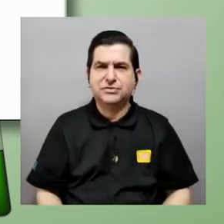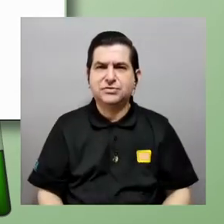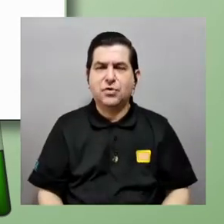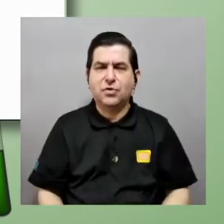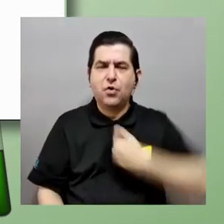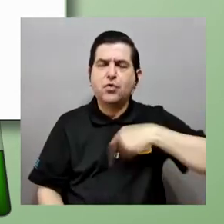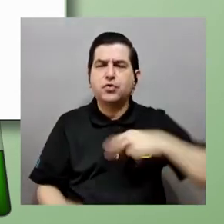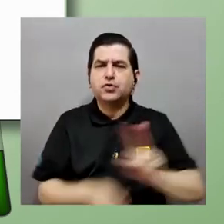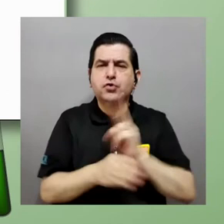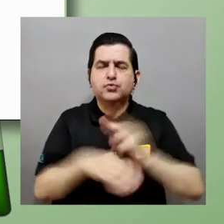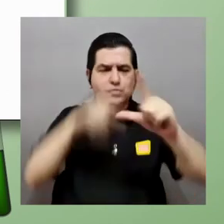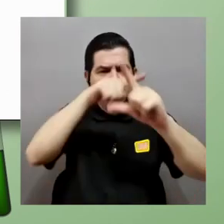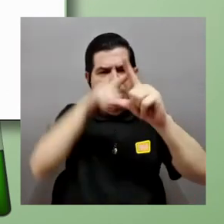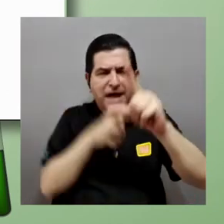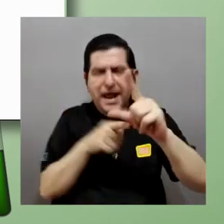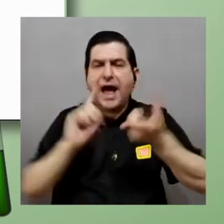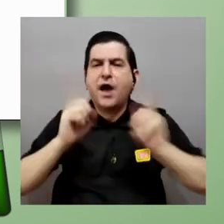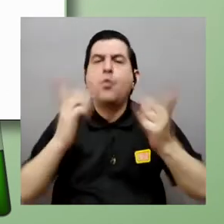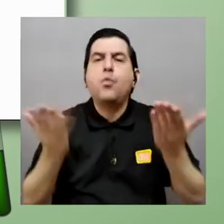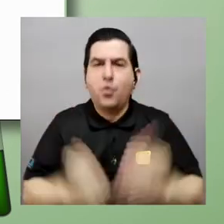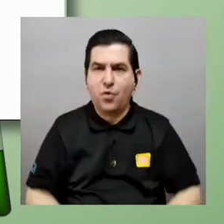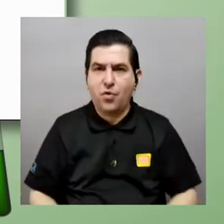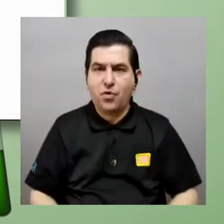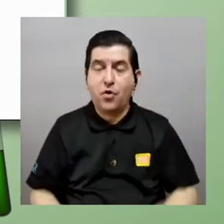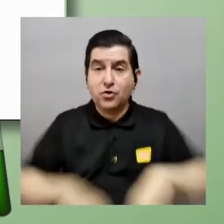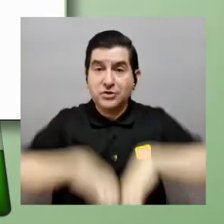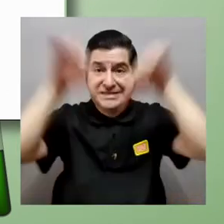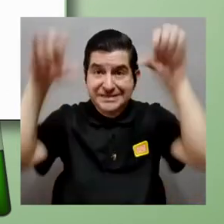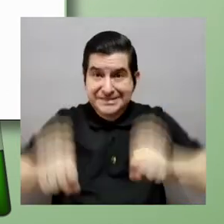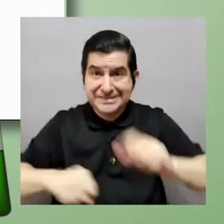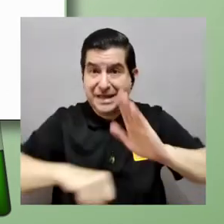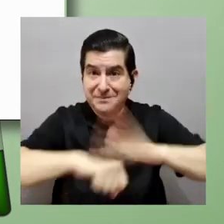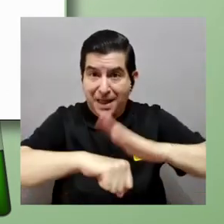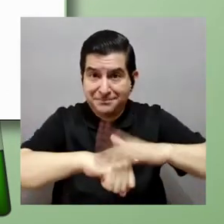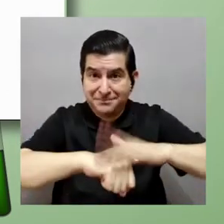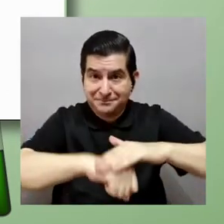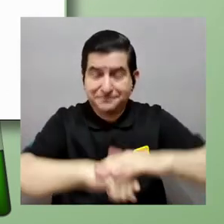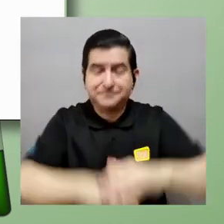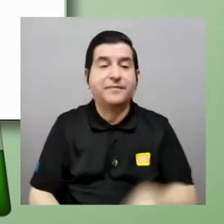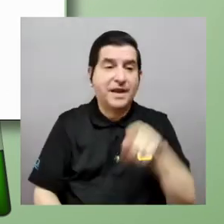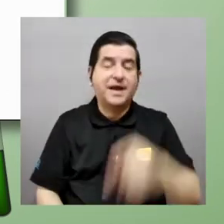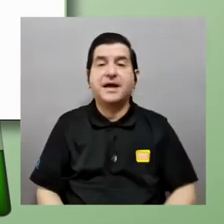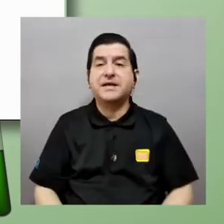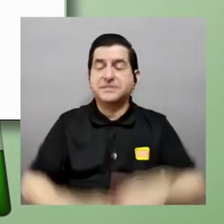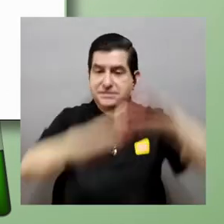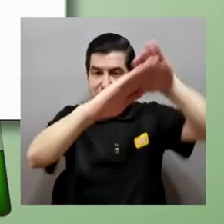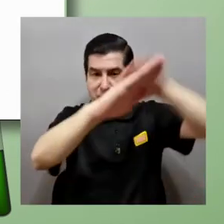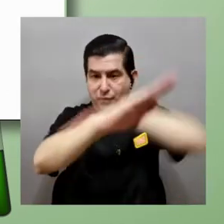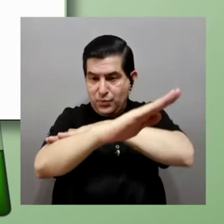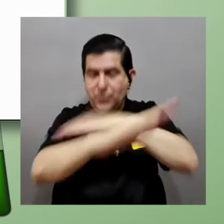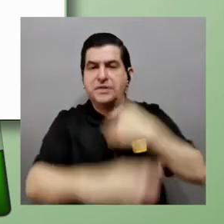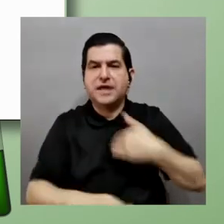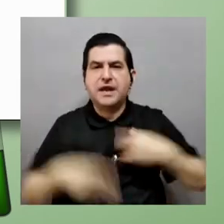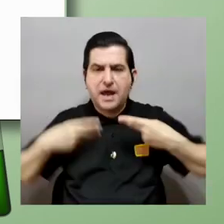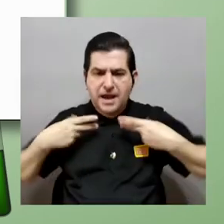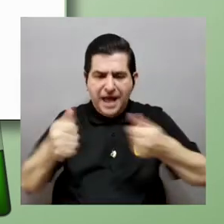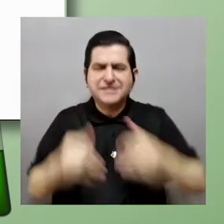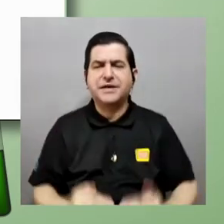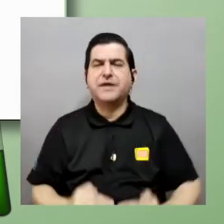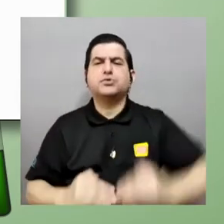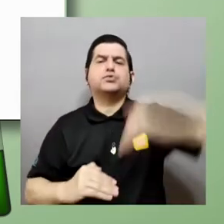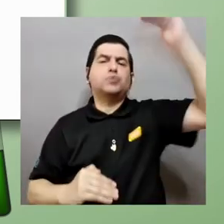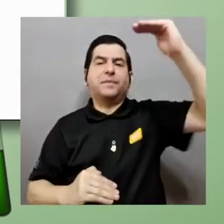¿qué ángulo podríamos utilizar que haga a este sistema a este plano inclinado tener la